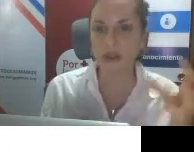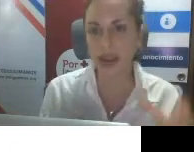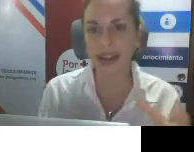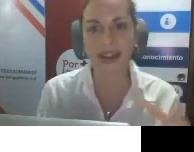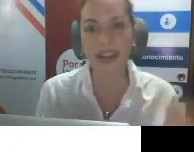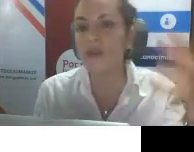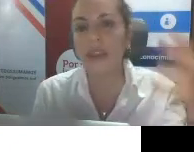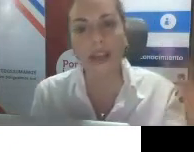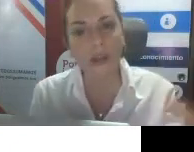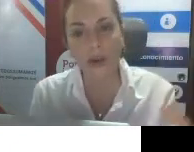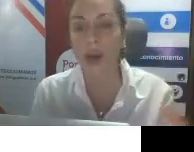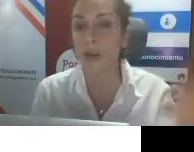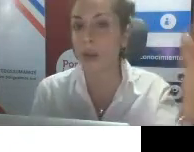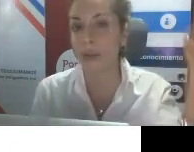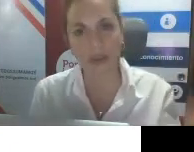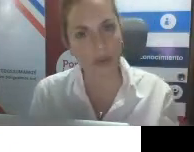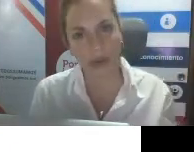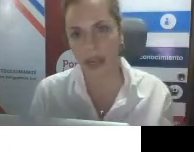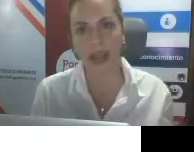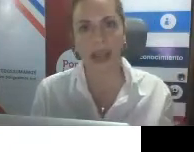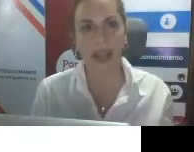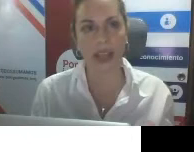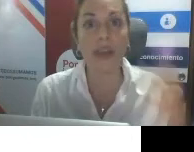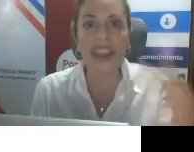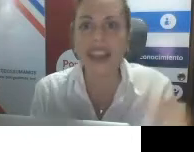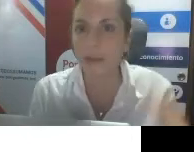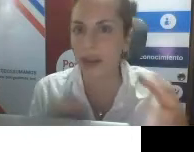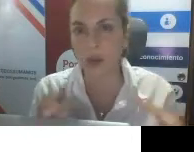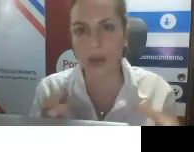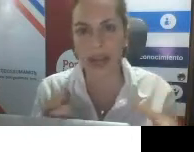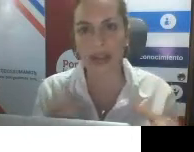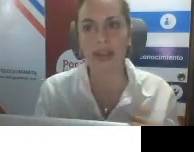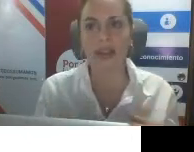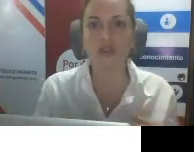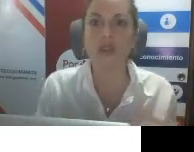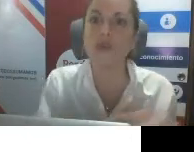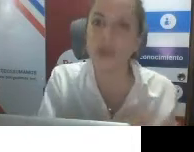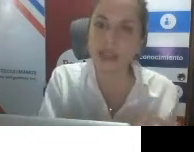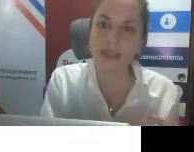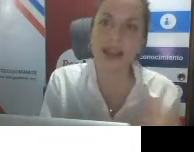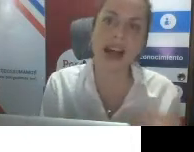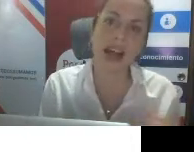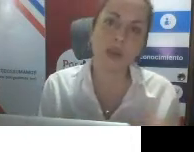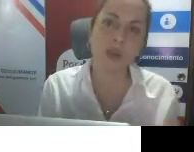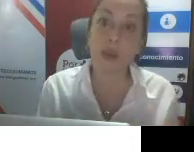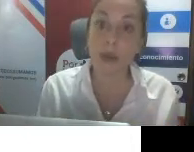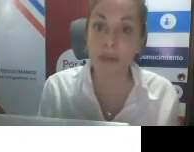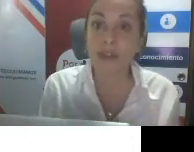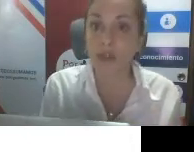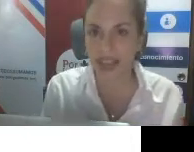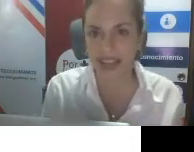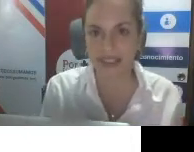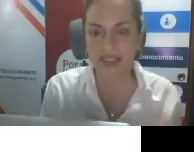enfocar en un sector, en una persona, en un eje particular, soluciones a algunos